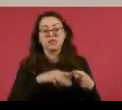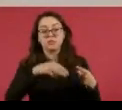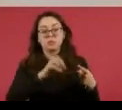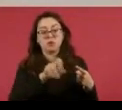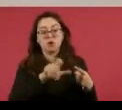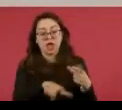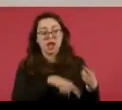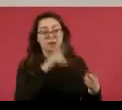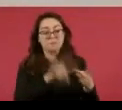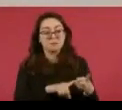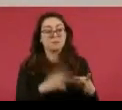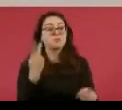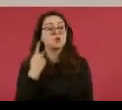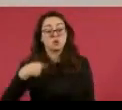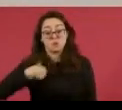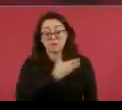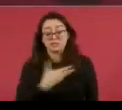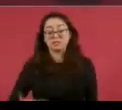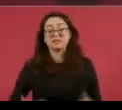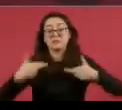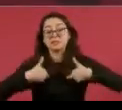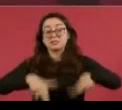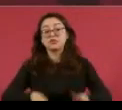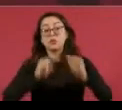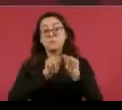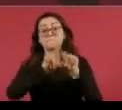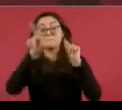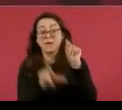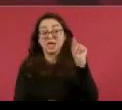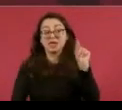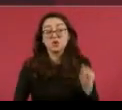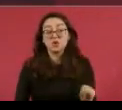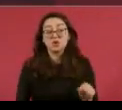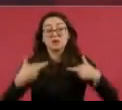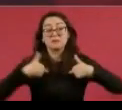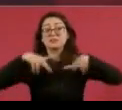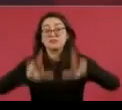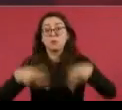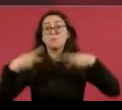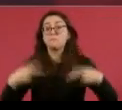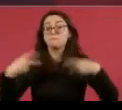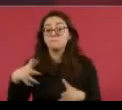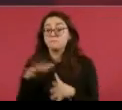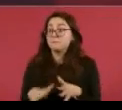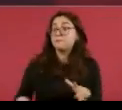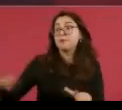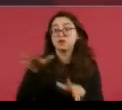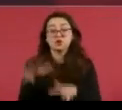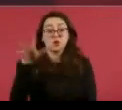Y yo represento a un país, que represento a un pueblo que merece respeto,